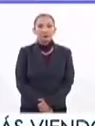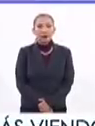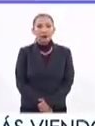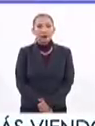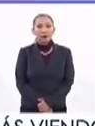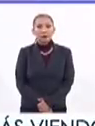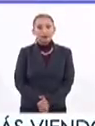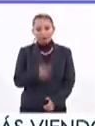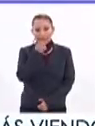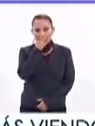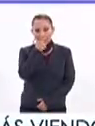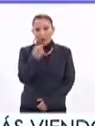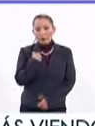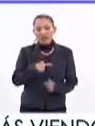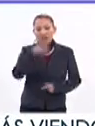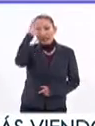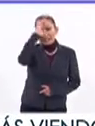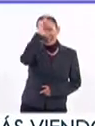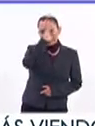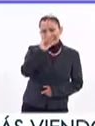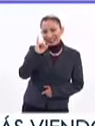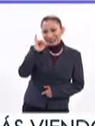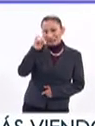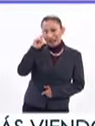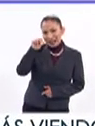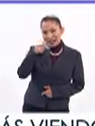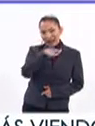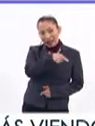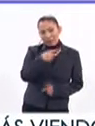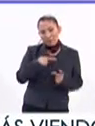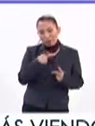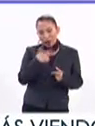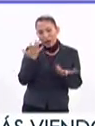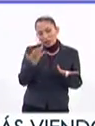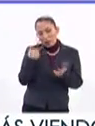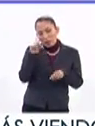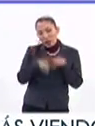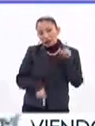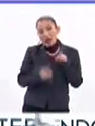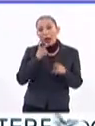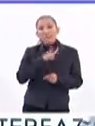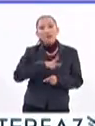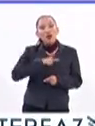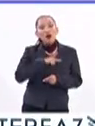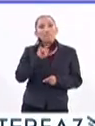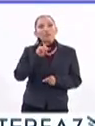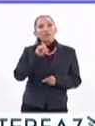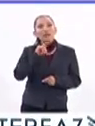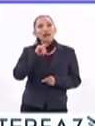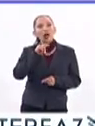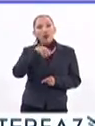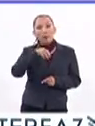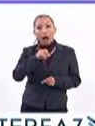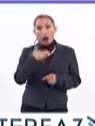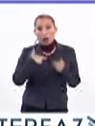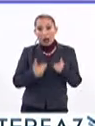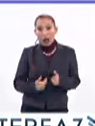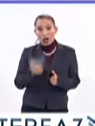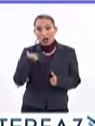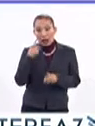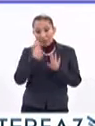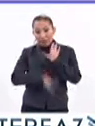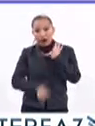Y les comento que científicos del Instituto Politécnico Nacional lograron precisamente eliminar el virus del papiloma humano en el